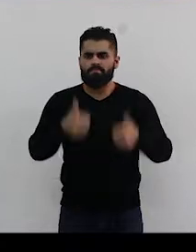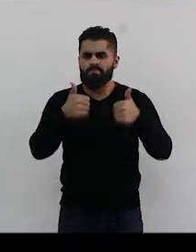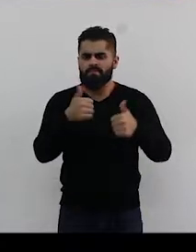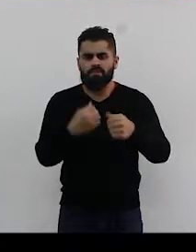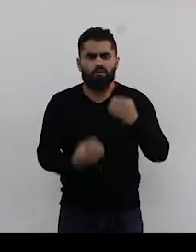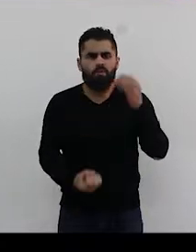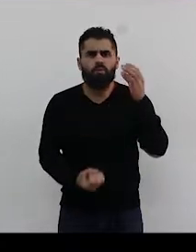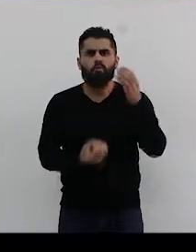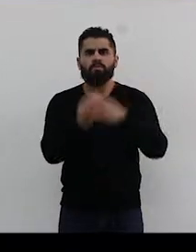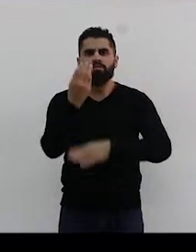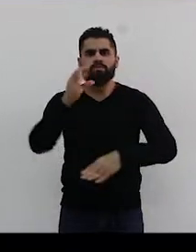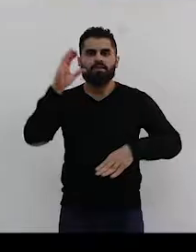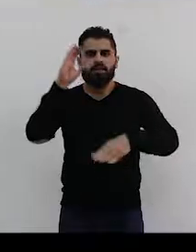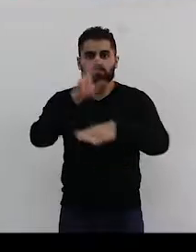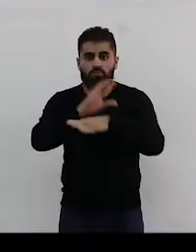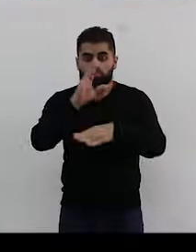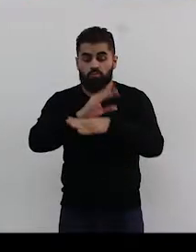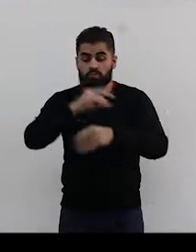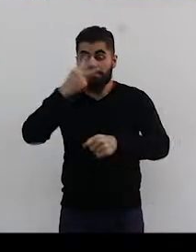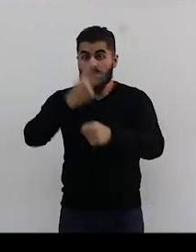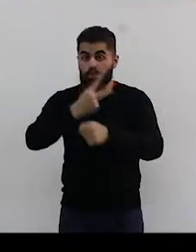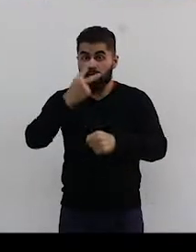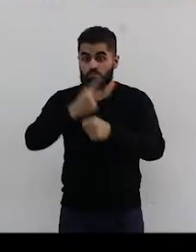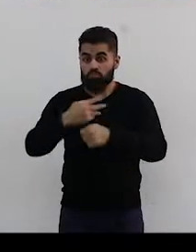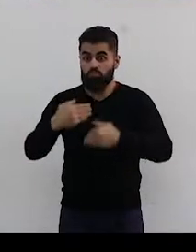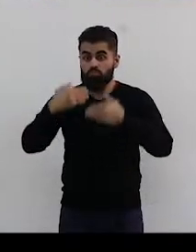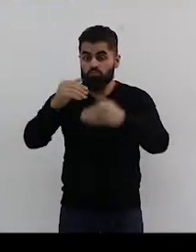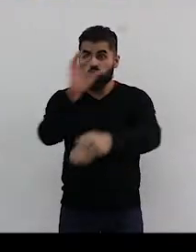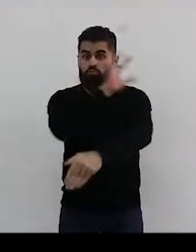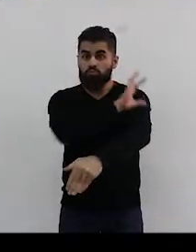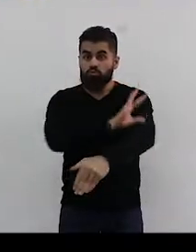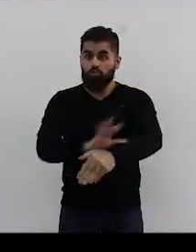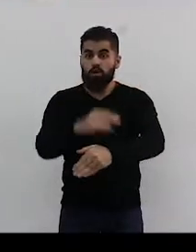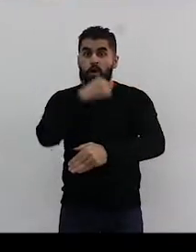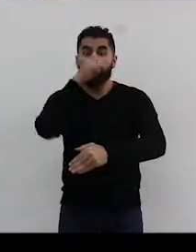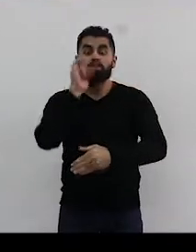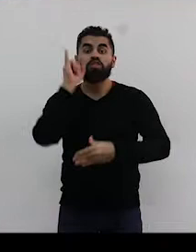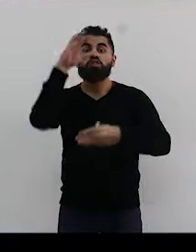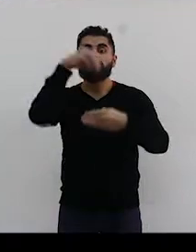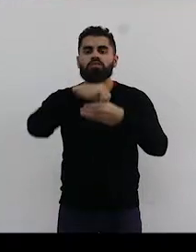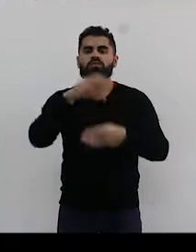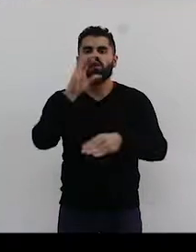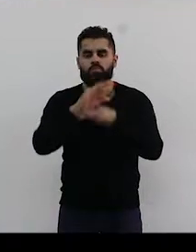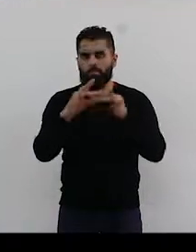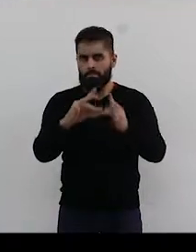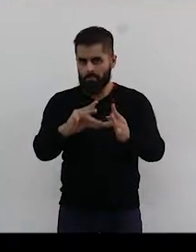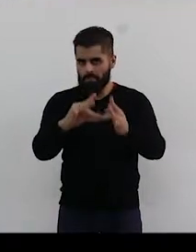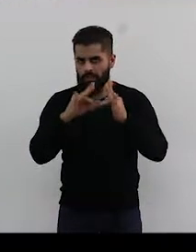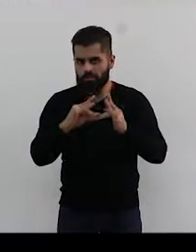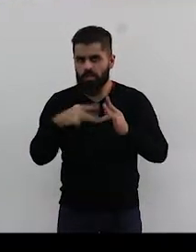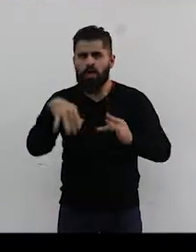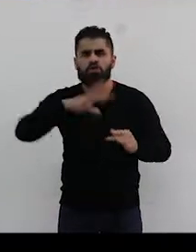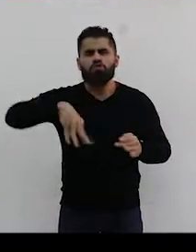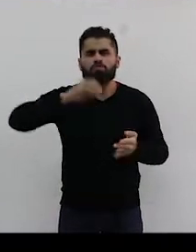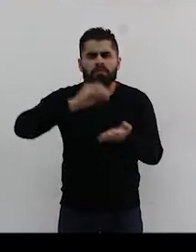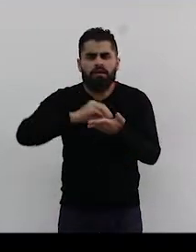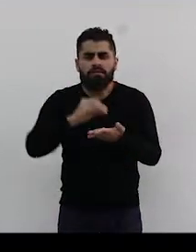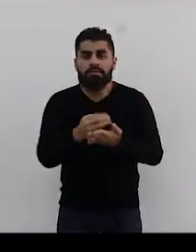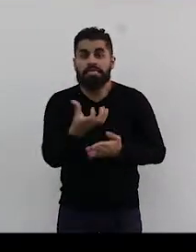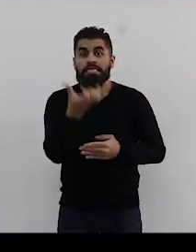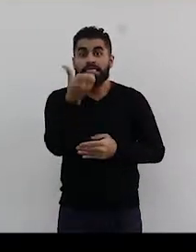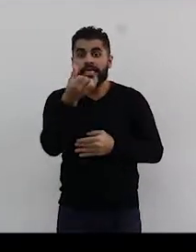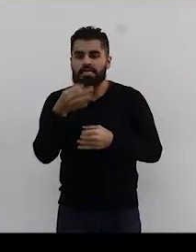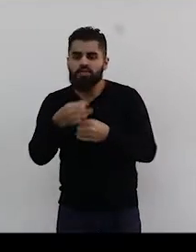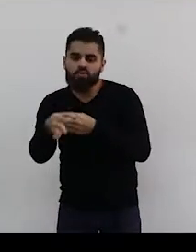Con éxito se inició la segunda cohorte del curso de especialización en educación inclusiva. El mismo se